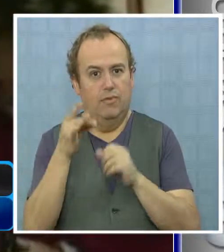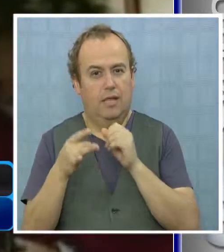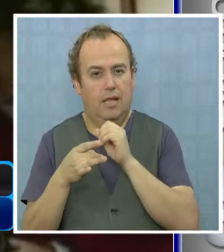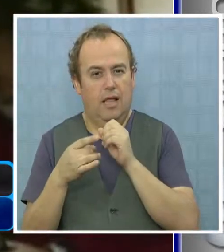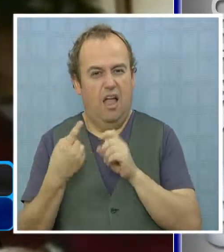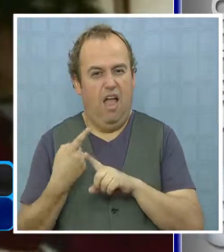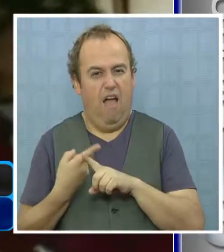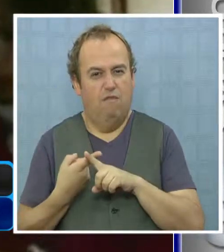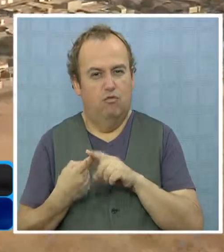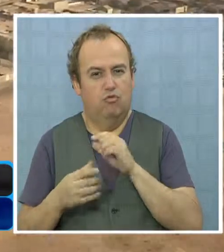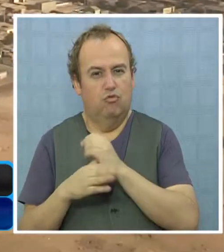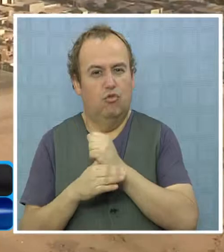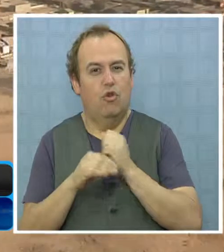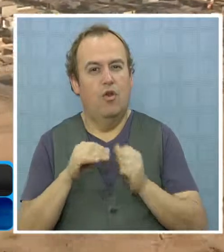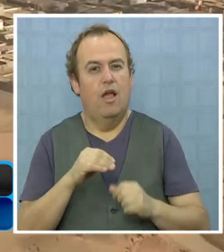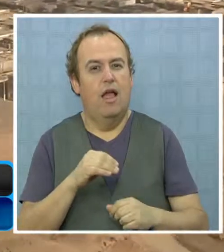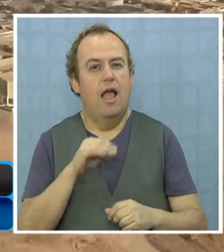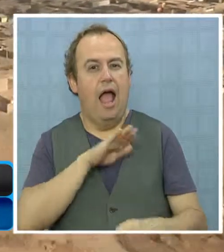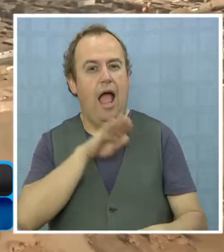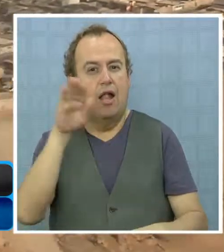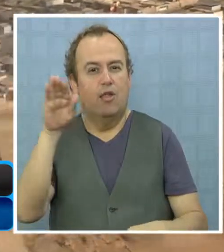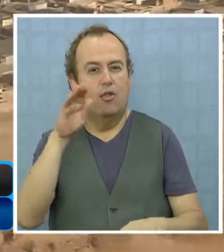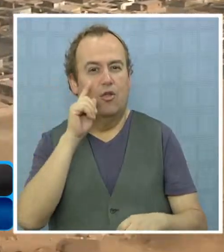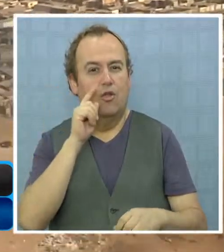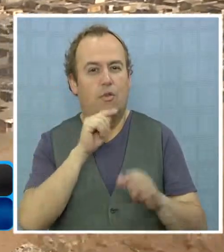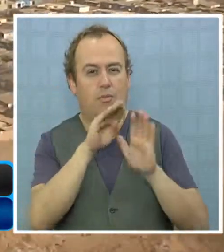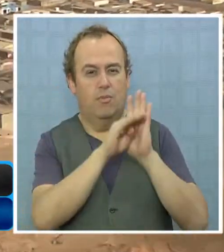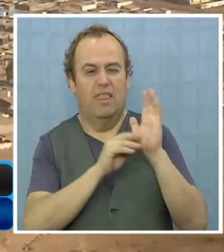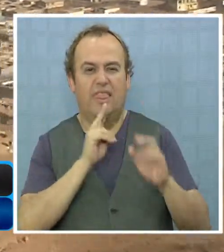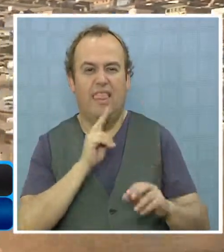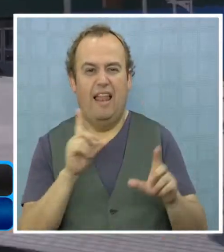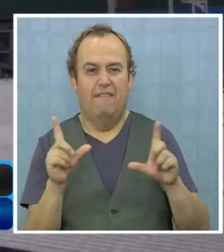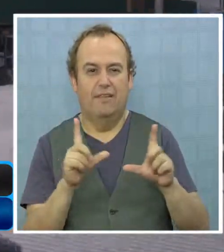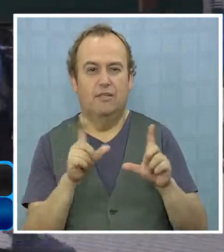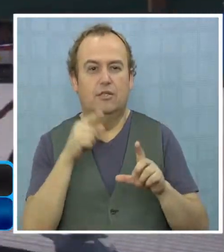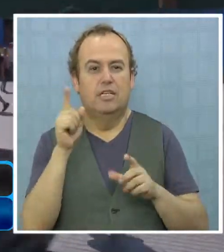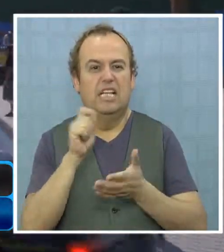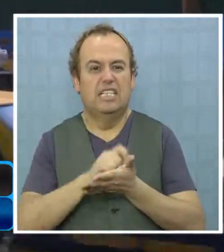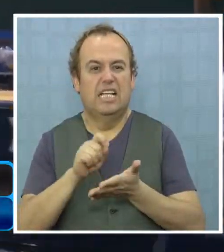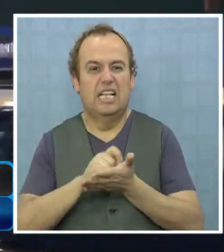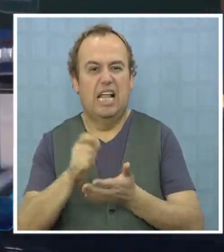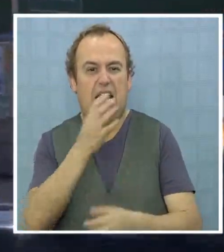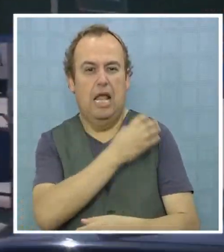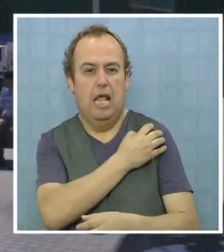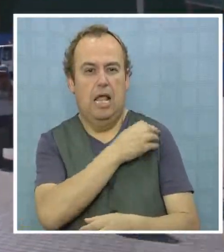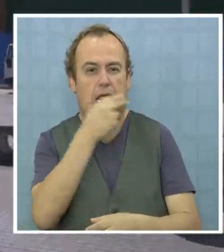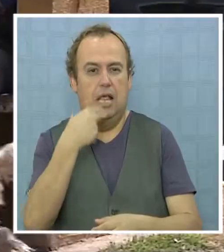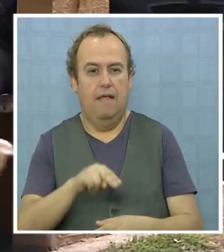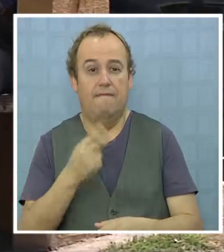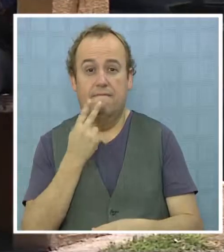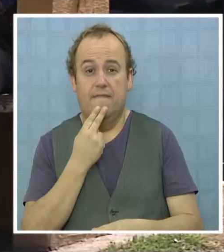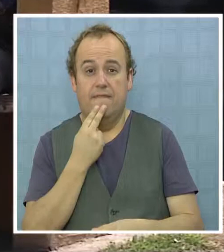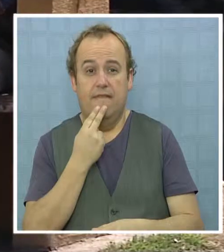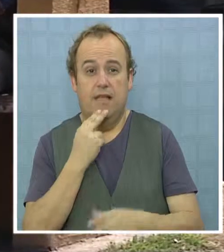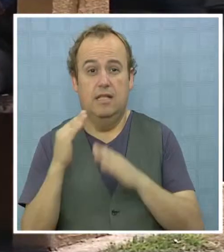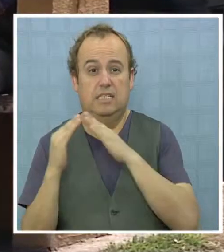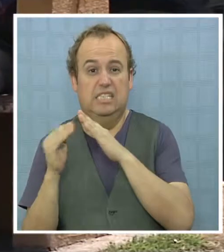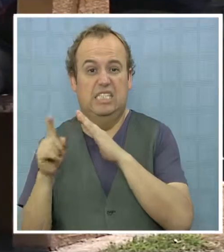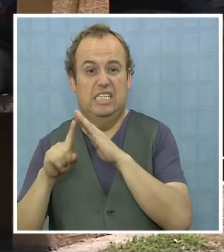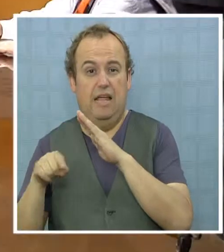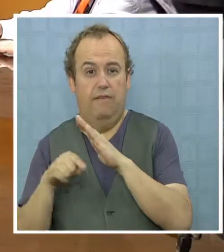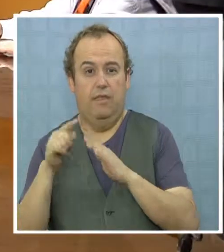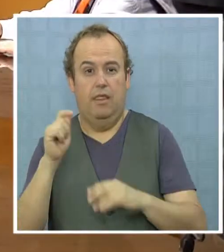auspicio a través de un programa de televisión realizará la Secretaría Regional Ministerial de Vivienda y el Servio de